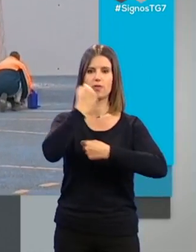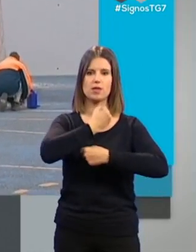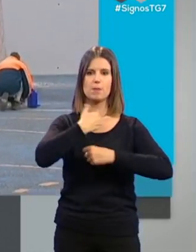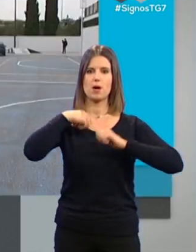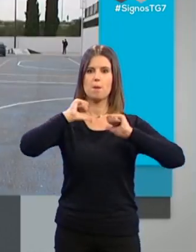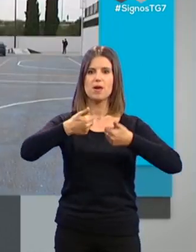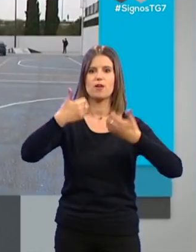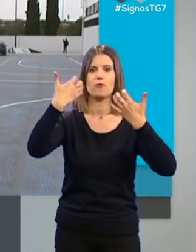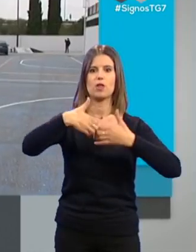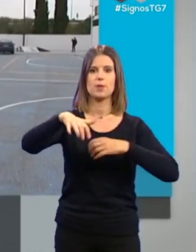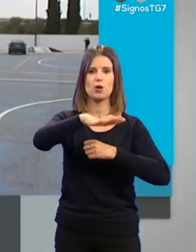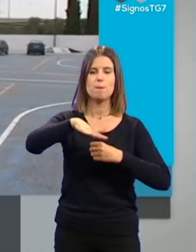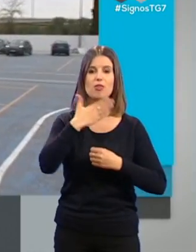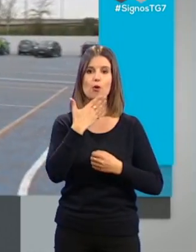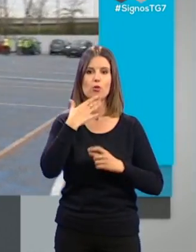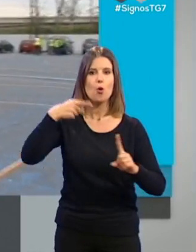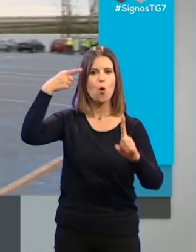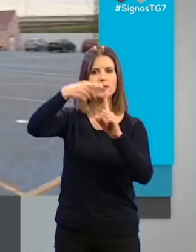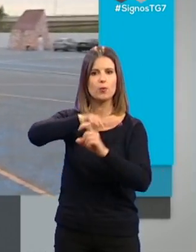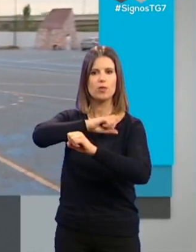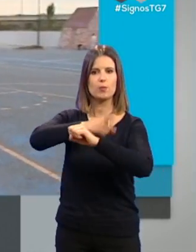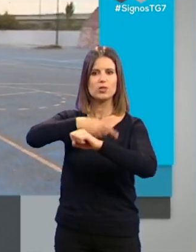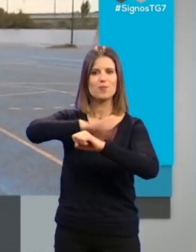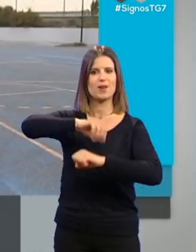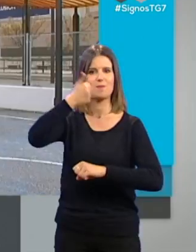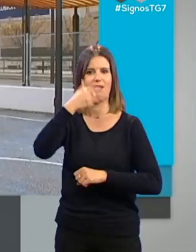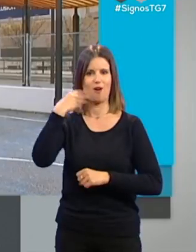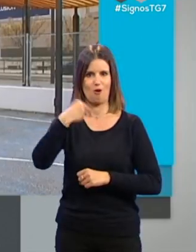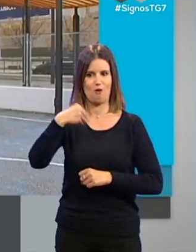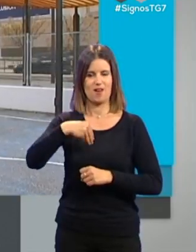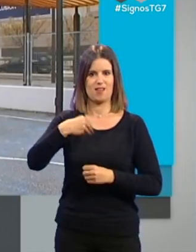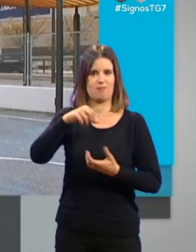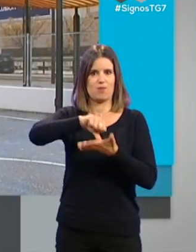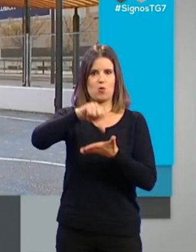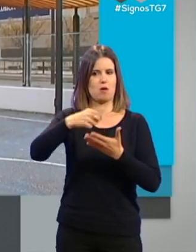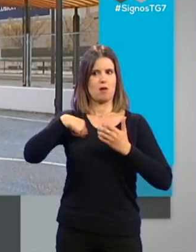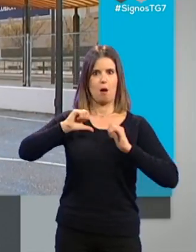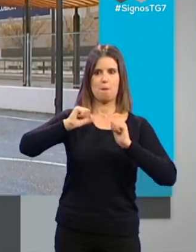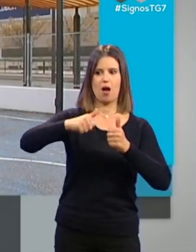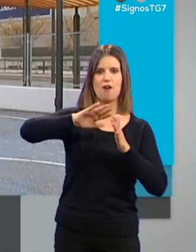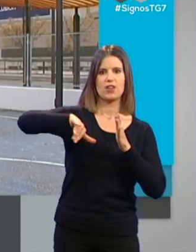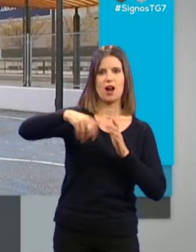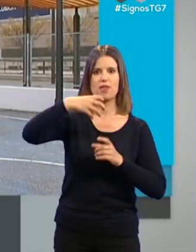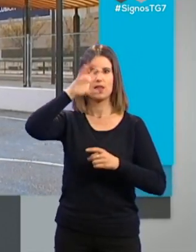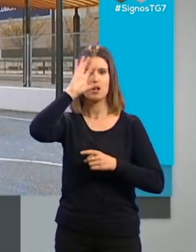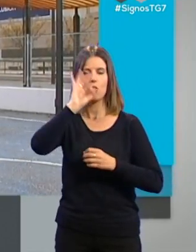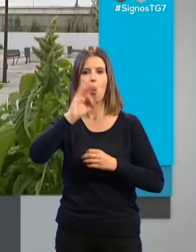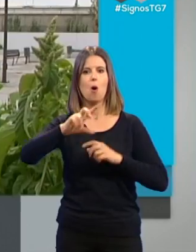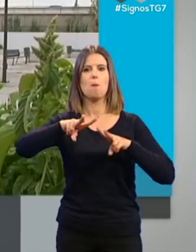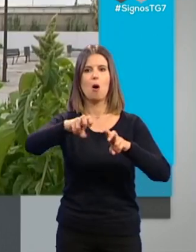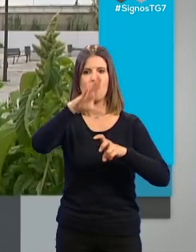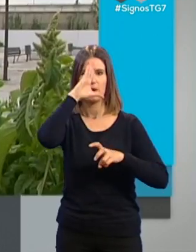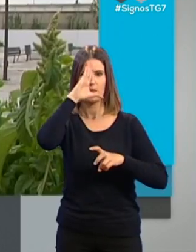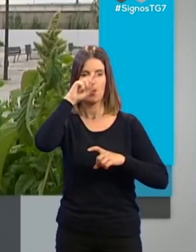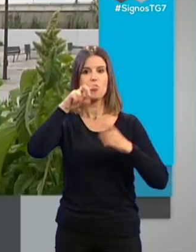funcionamiento de este espacio de ocio con fines deportivos para los más jóvenes de la ciudad y va a estar en marcha a finales de enero, principios de febrero de